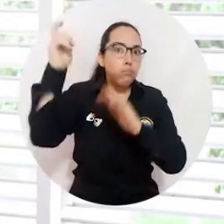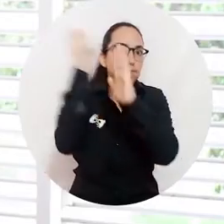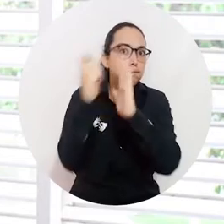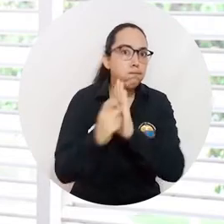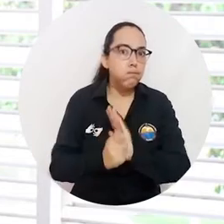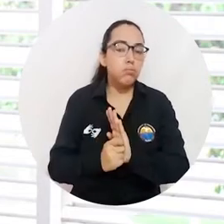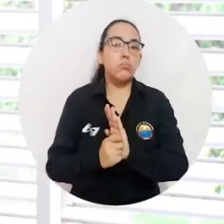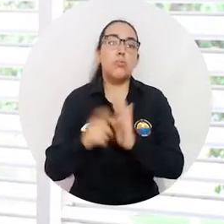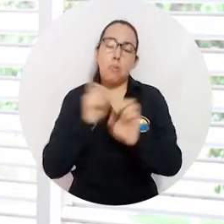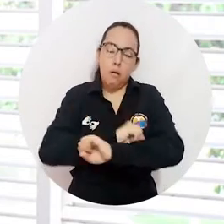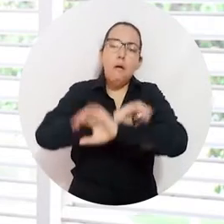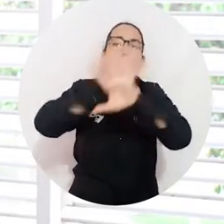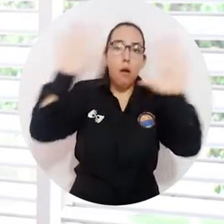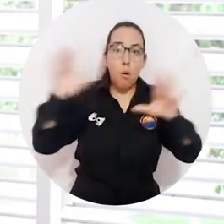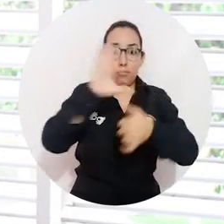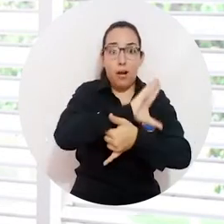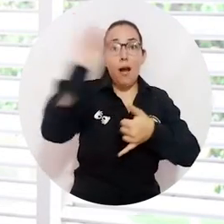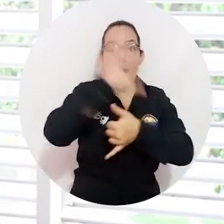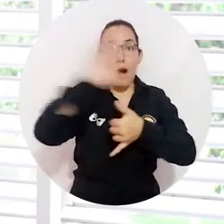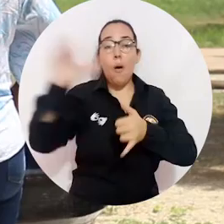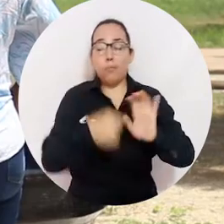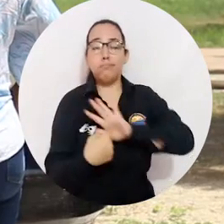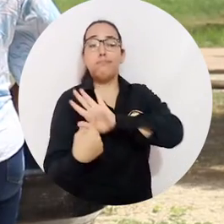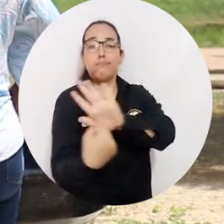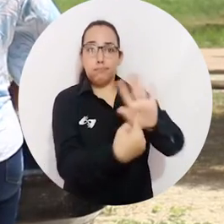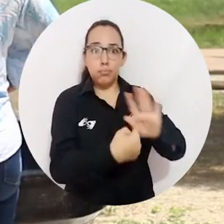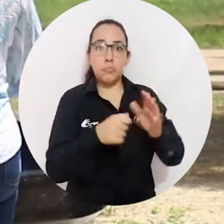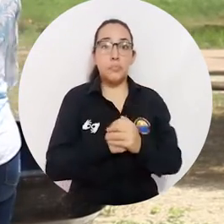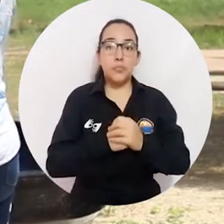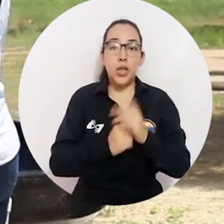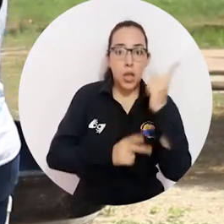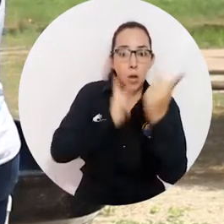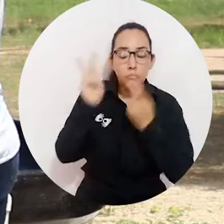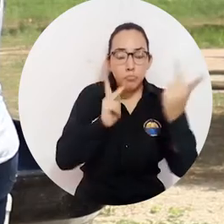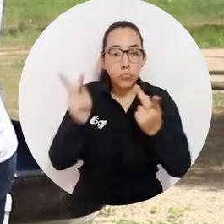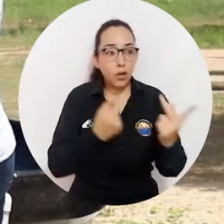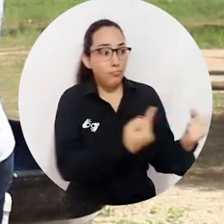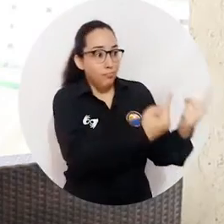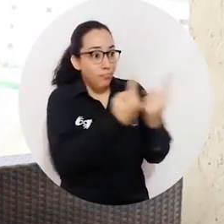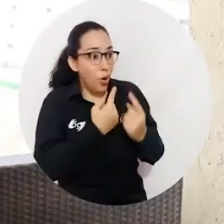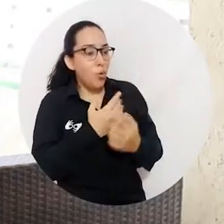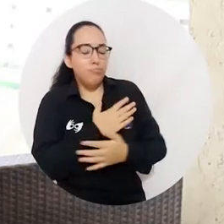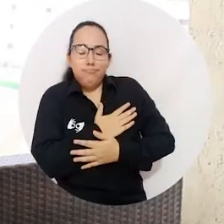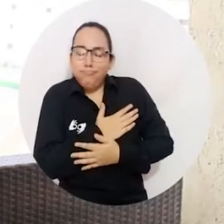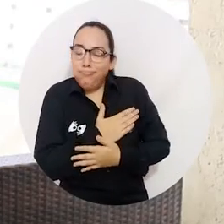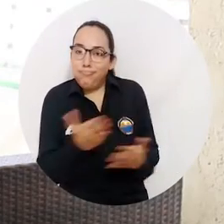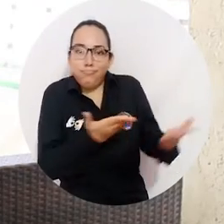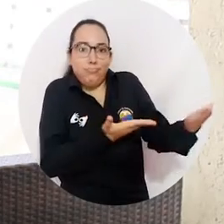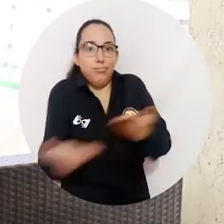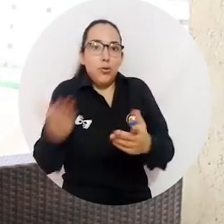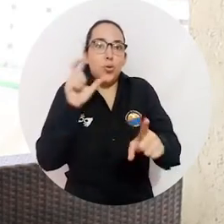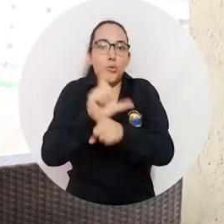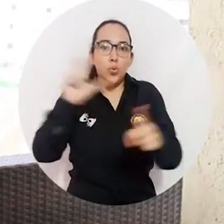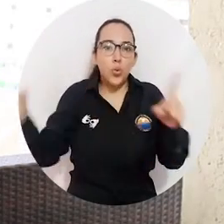altos de Colombia en ese sentido y que por supuesto para el Caribe colombiano somos referentes. Esta visita la recibimos muy en el espíritu de la